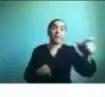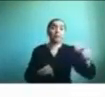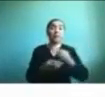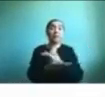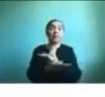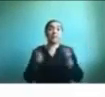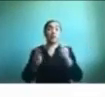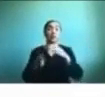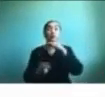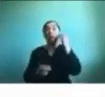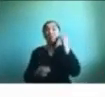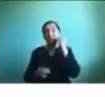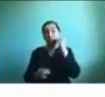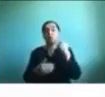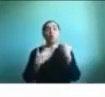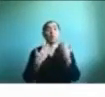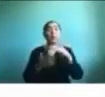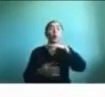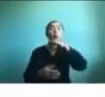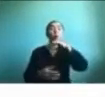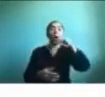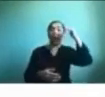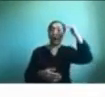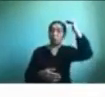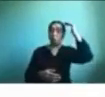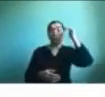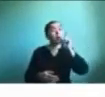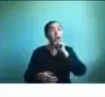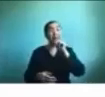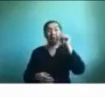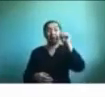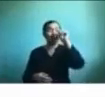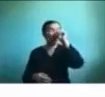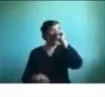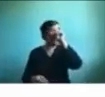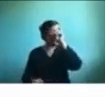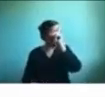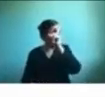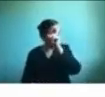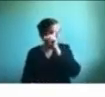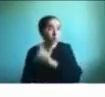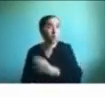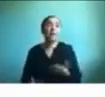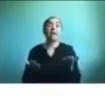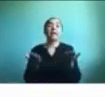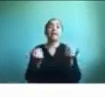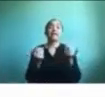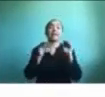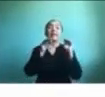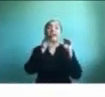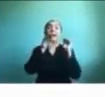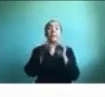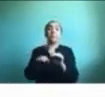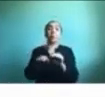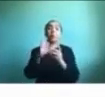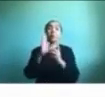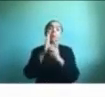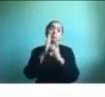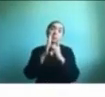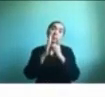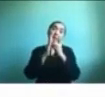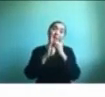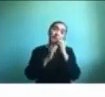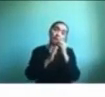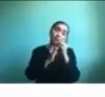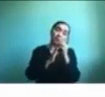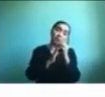adultos que han tenido alguna dificultad compleja y que necesiten algún apoyo para desarrollarse tanto en